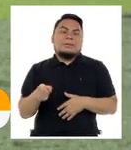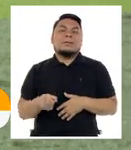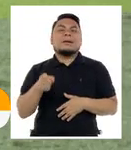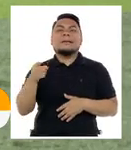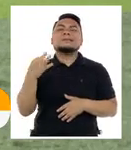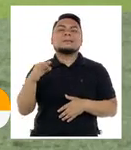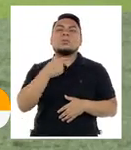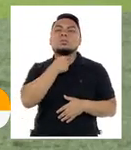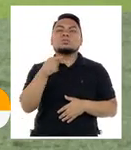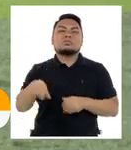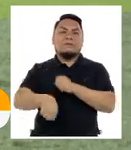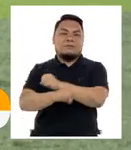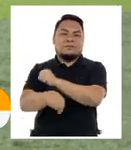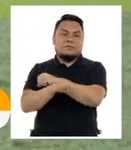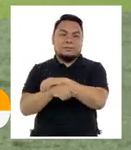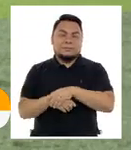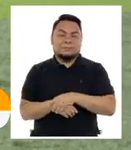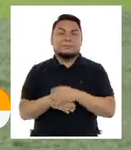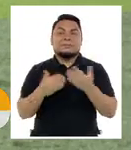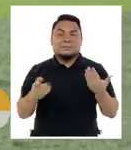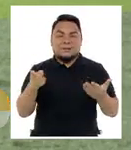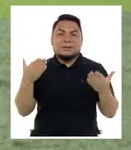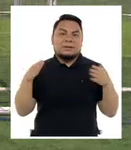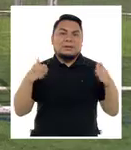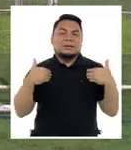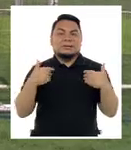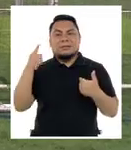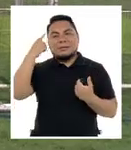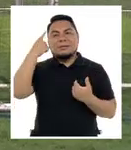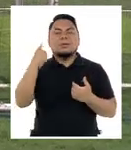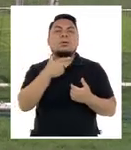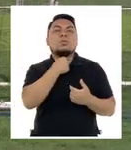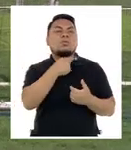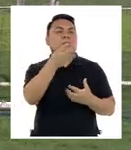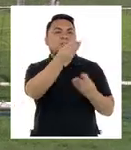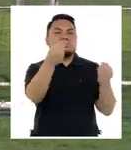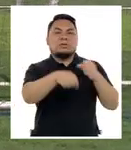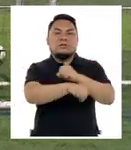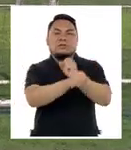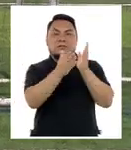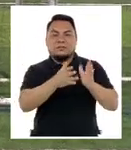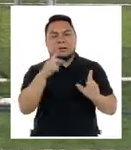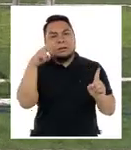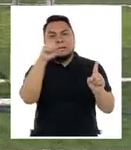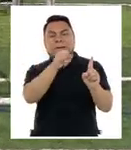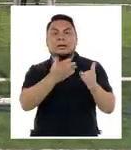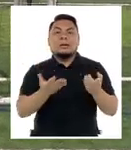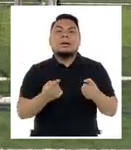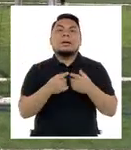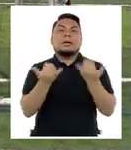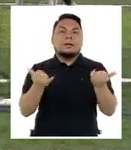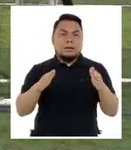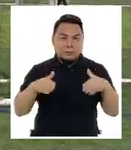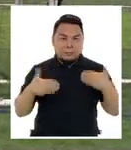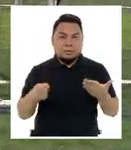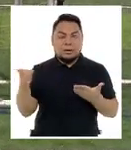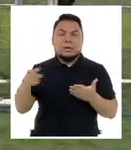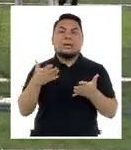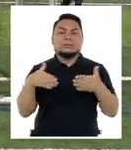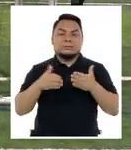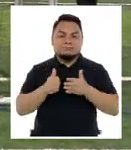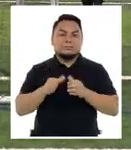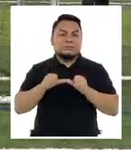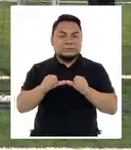y siempre le ha gustado el fútbol tal es así que tiene varios ídolos en el fútbol y hace mención a ellos para que él pueda